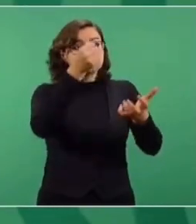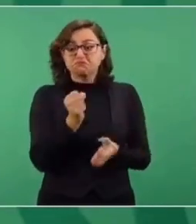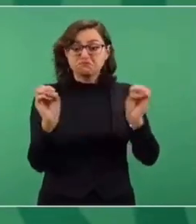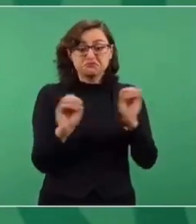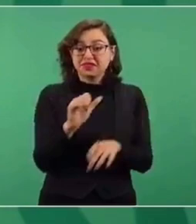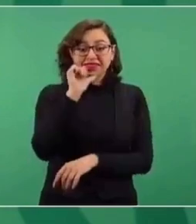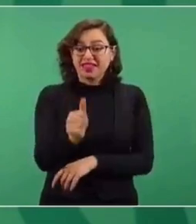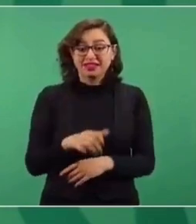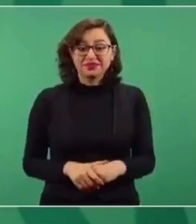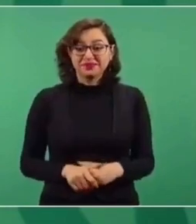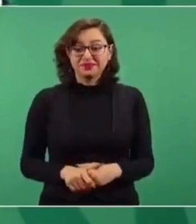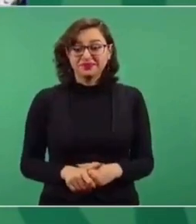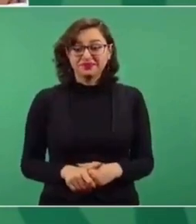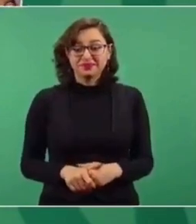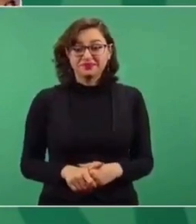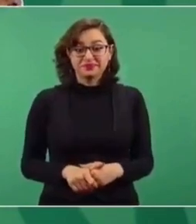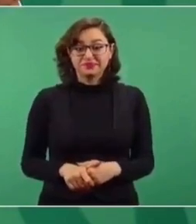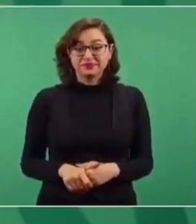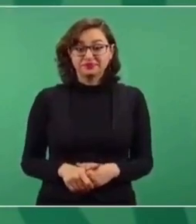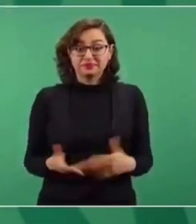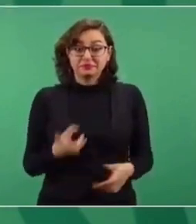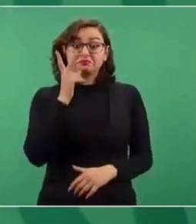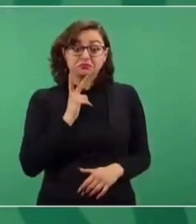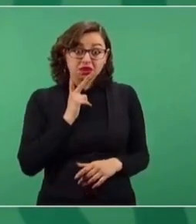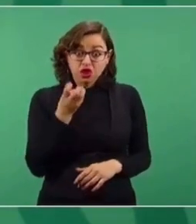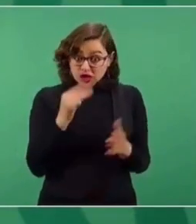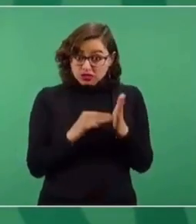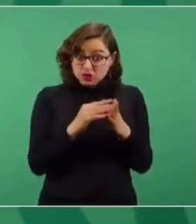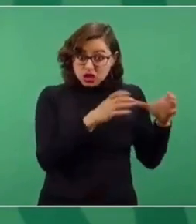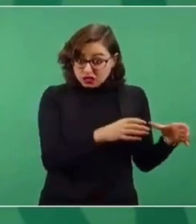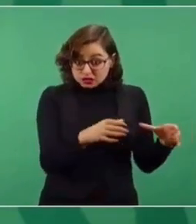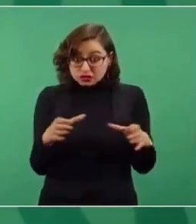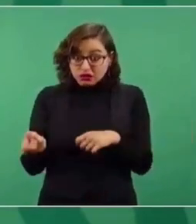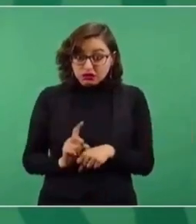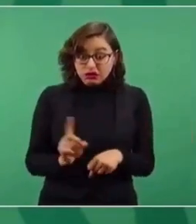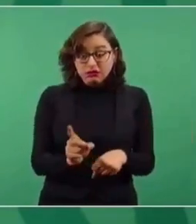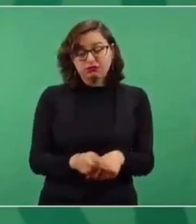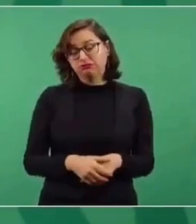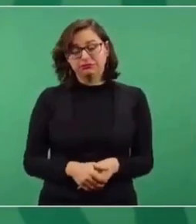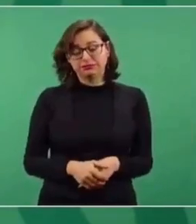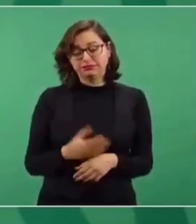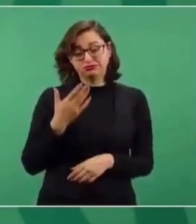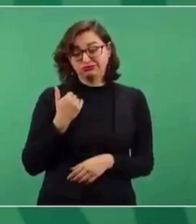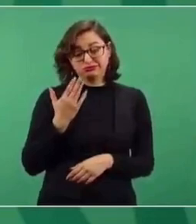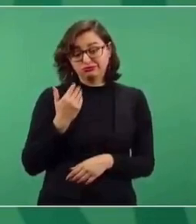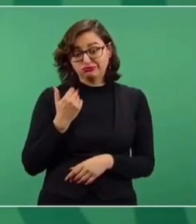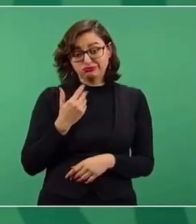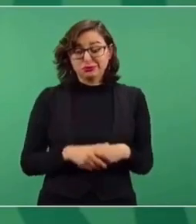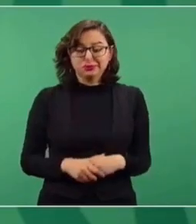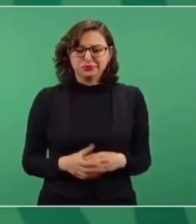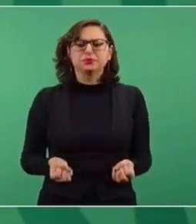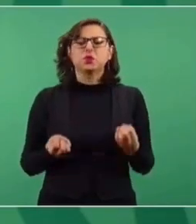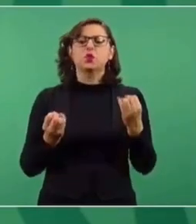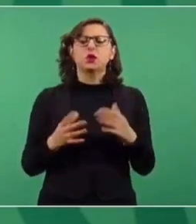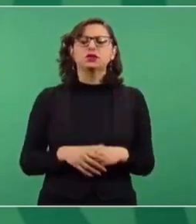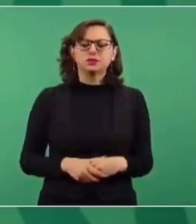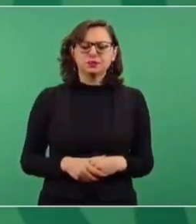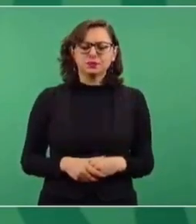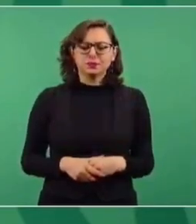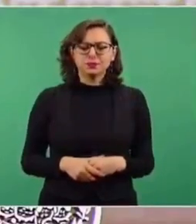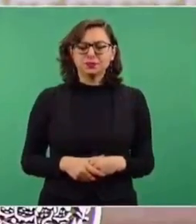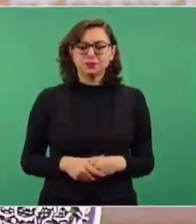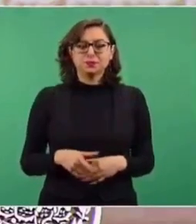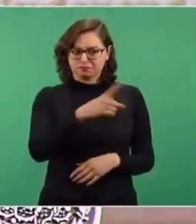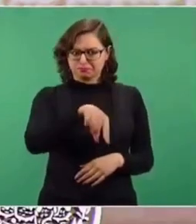desde luego no hay los tres millones de barriles diarios. ¿Saben cuánto están extrayendo